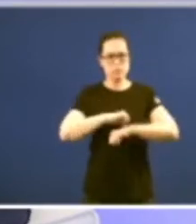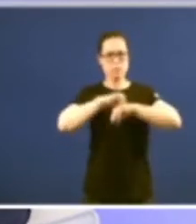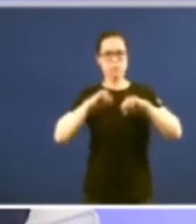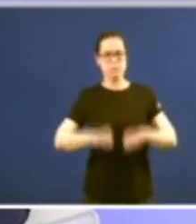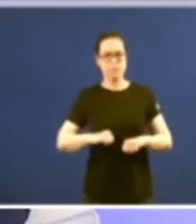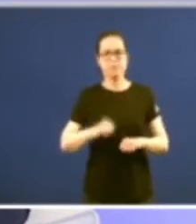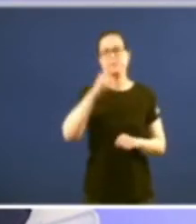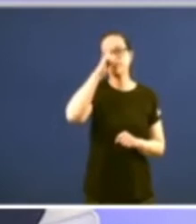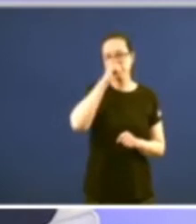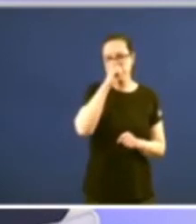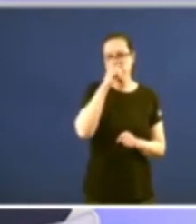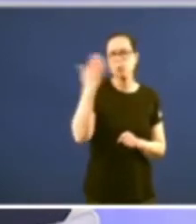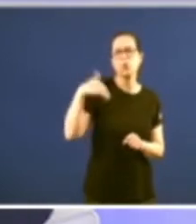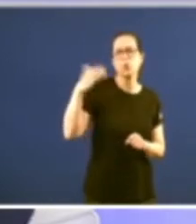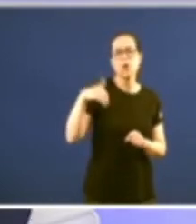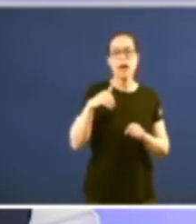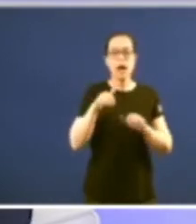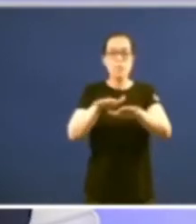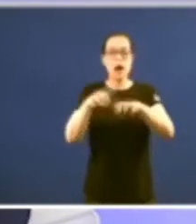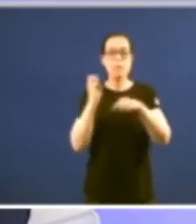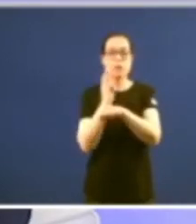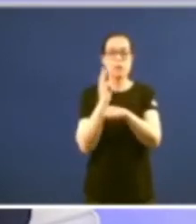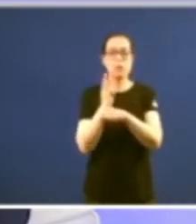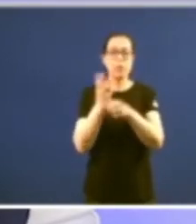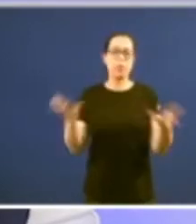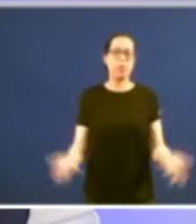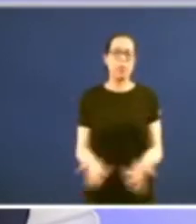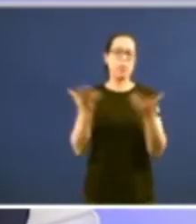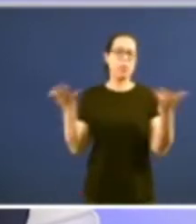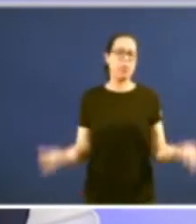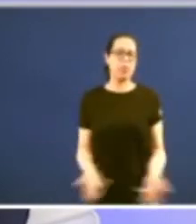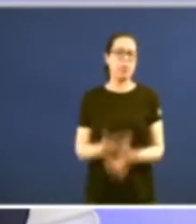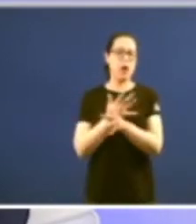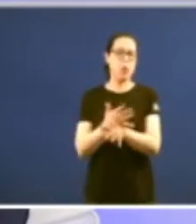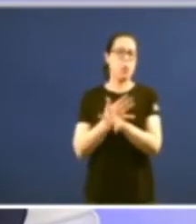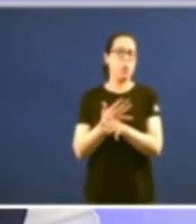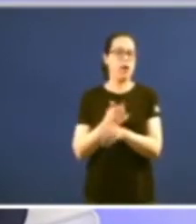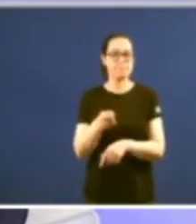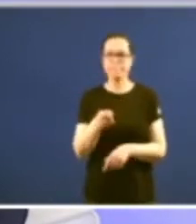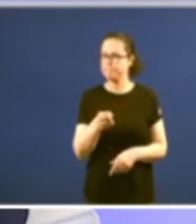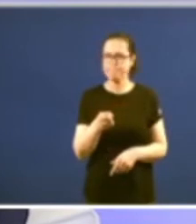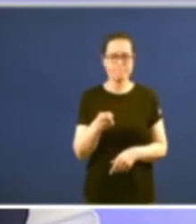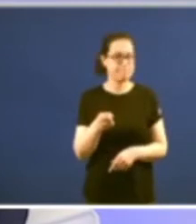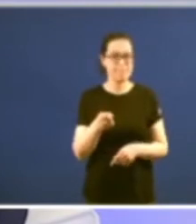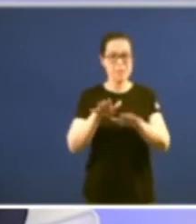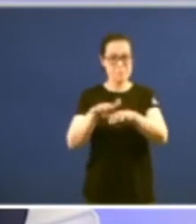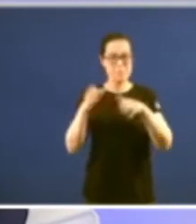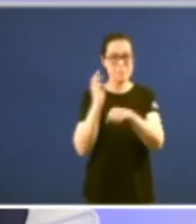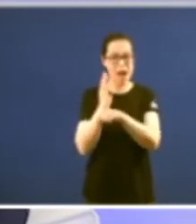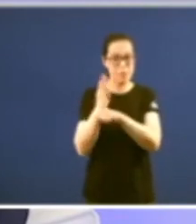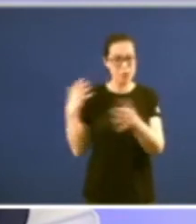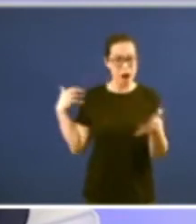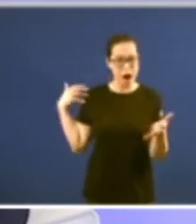de comparamento de Galicia iba a ser un parlamentiño de papel bueno pois ese parlamentiño de papel le va aprobadas aproximadamente unhas 400